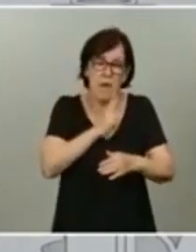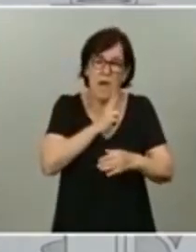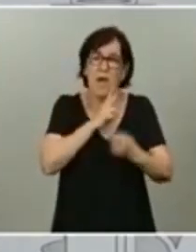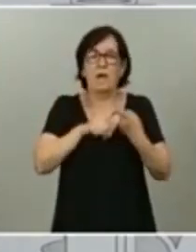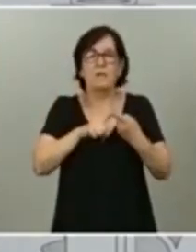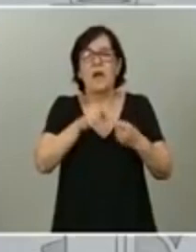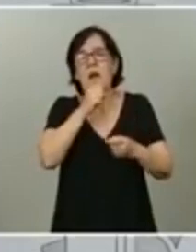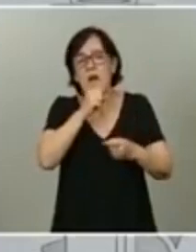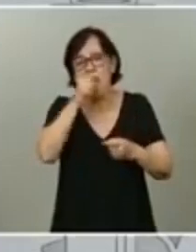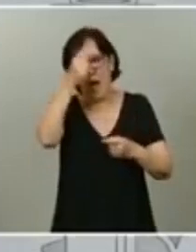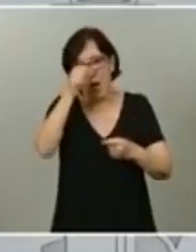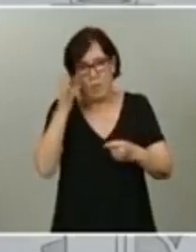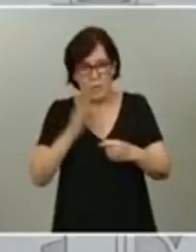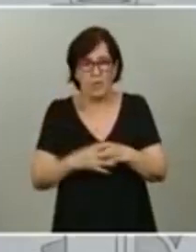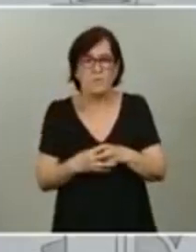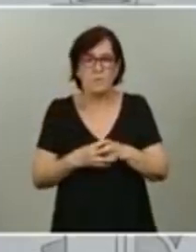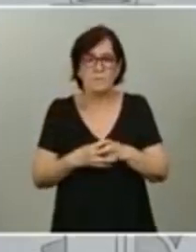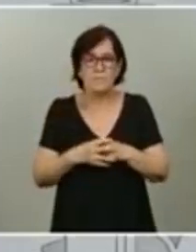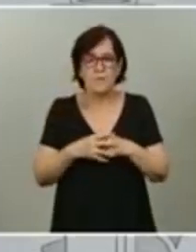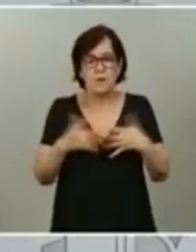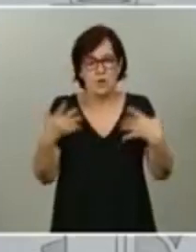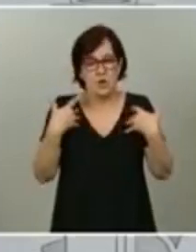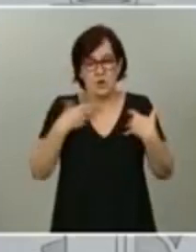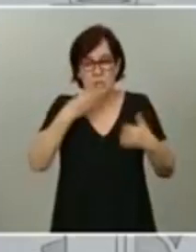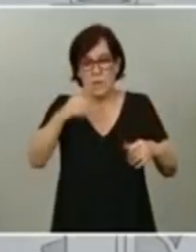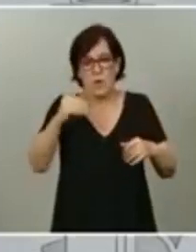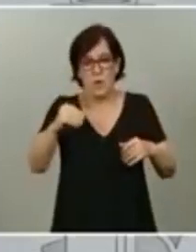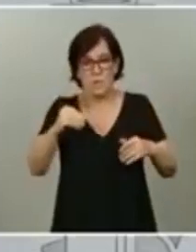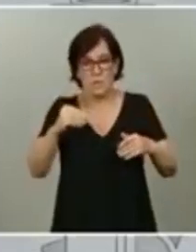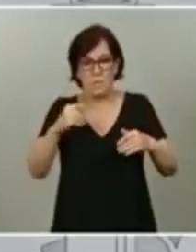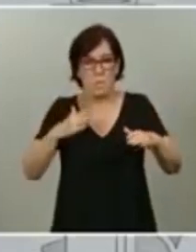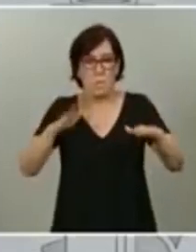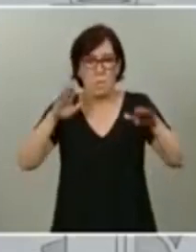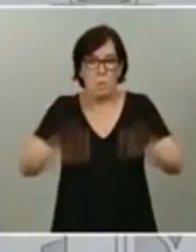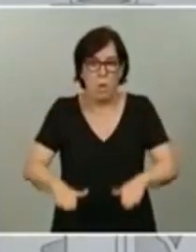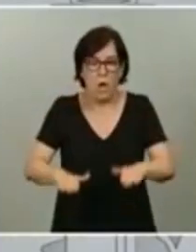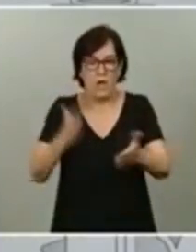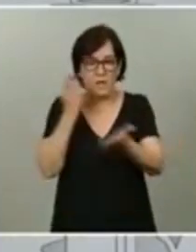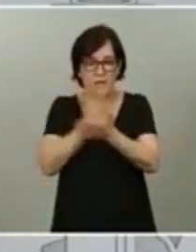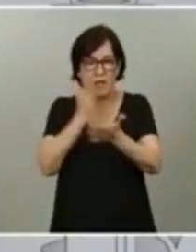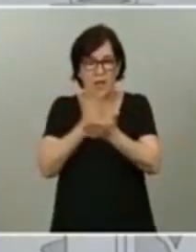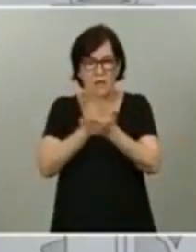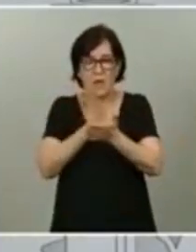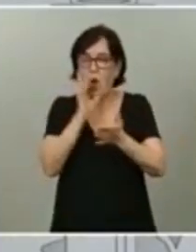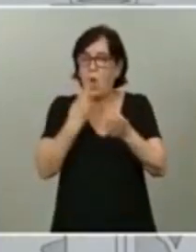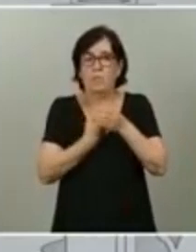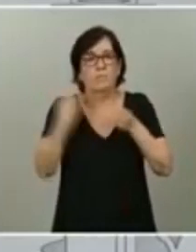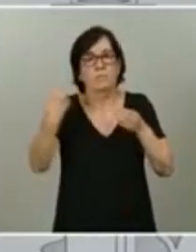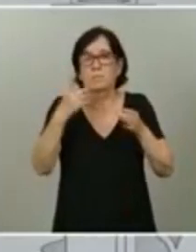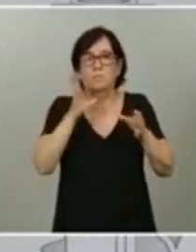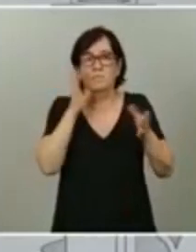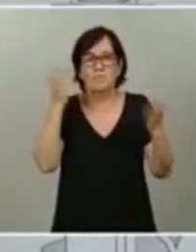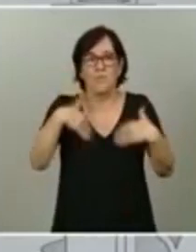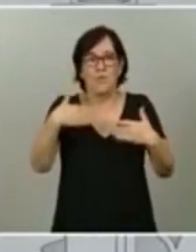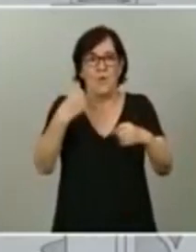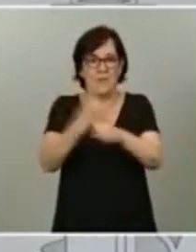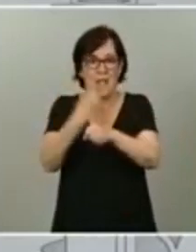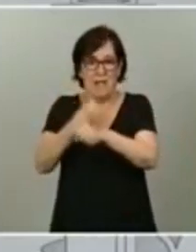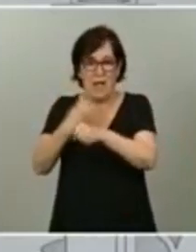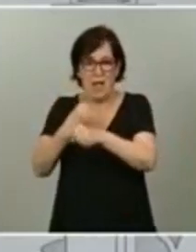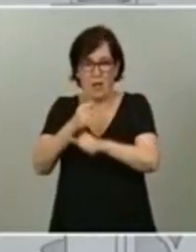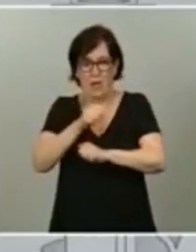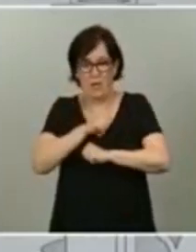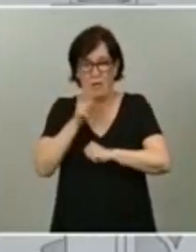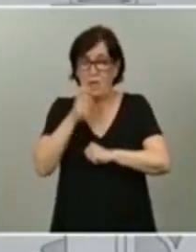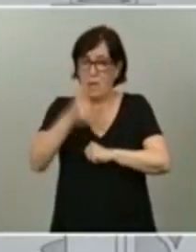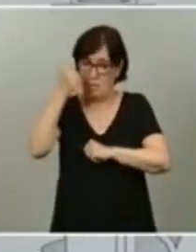abuelas. Sufrieron los jóvenes el parón de las clases o la expulsión del mercado de trabajo que se ha cebado sobre todo entre los más jóvenes.